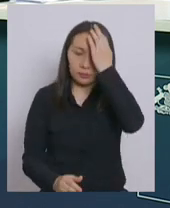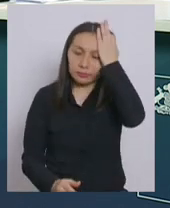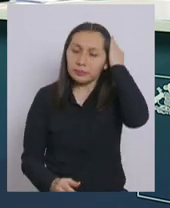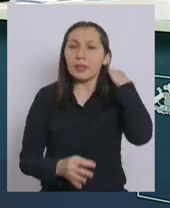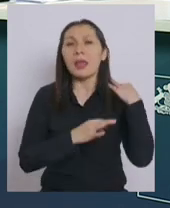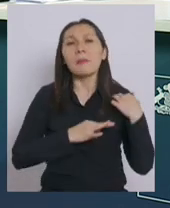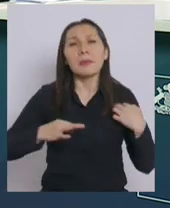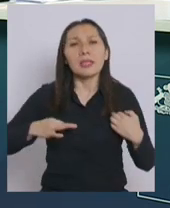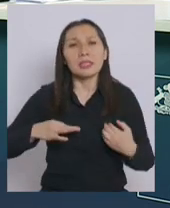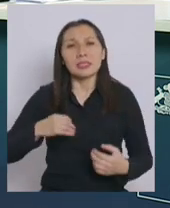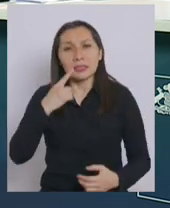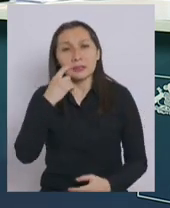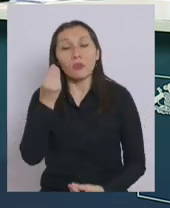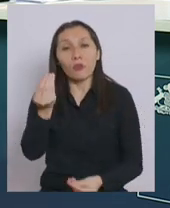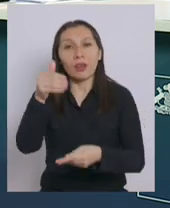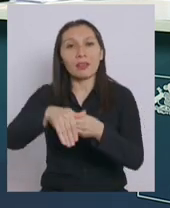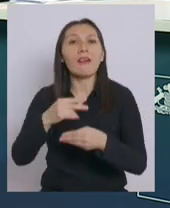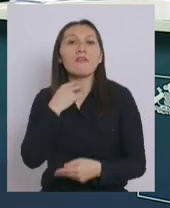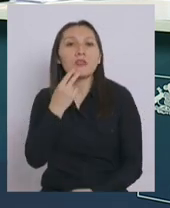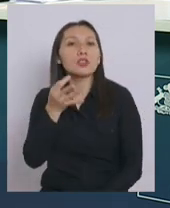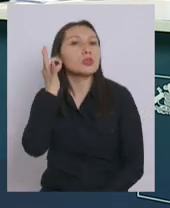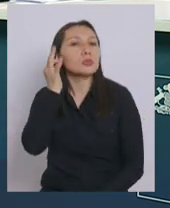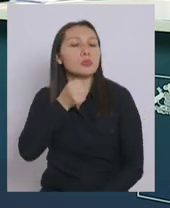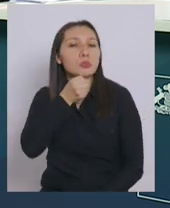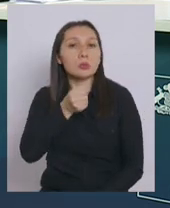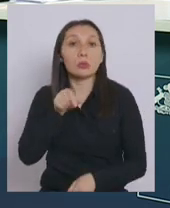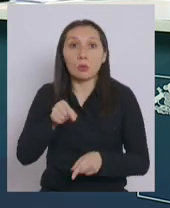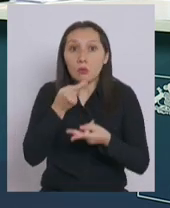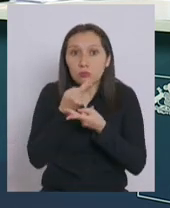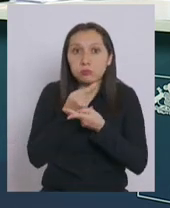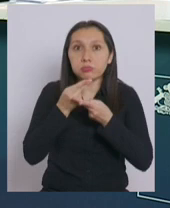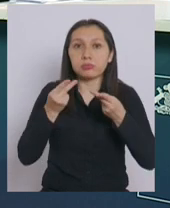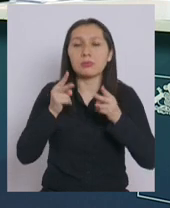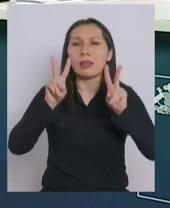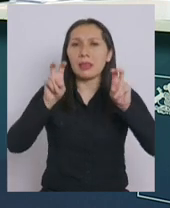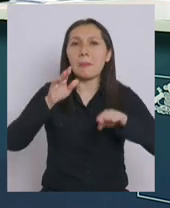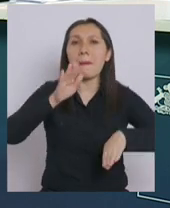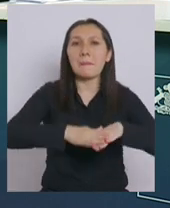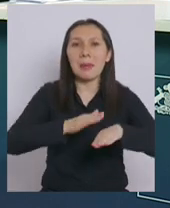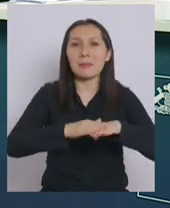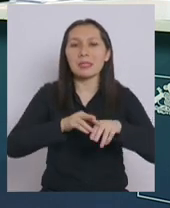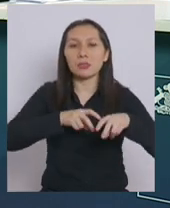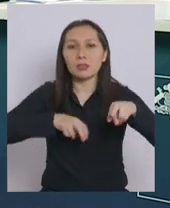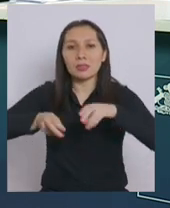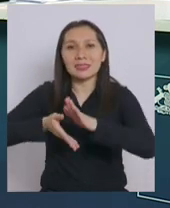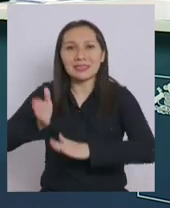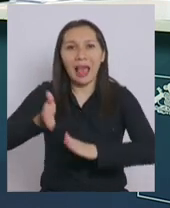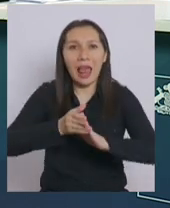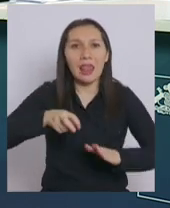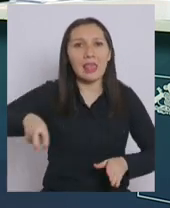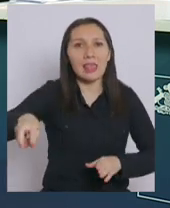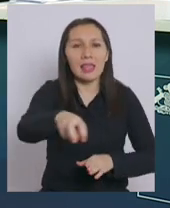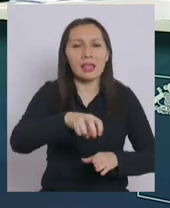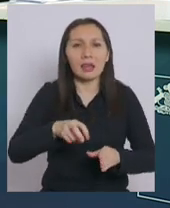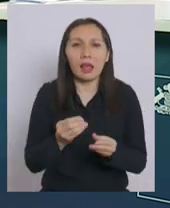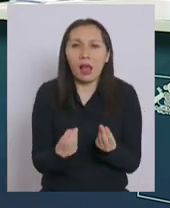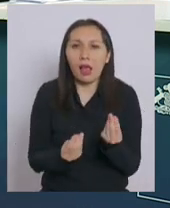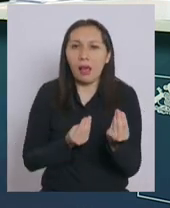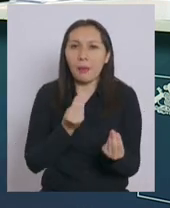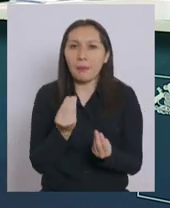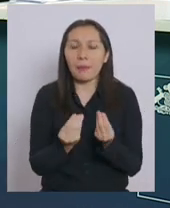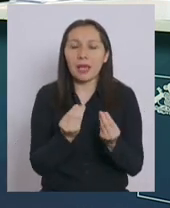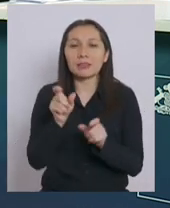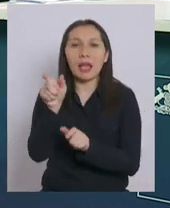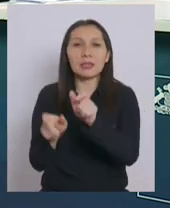Ministro, buenas tardes. Respecto a este anuncio que acaba de hacer con este permiso de desplazamiento, ¿qué va a pasar en definitiva